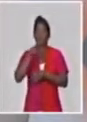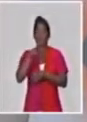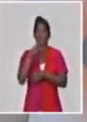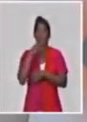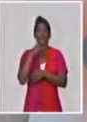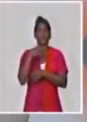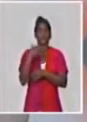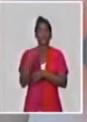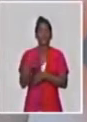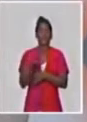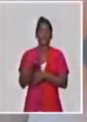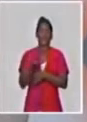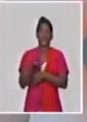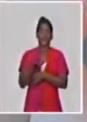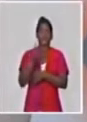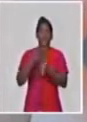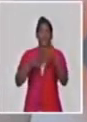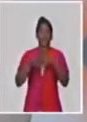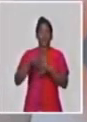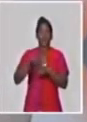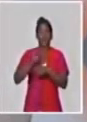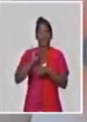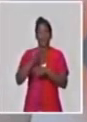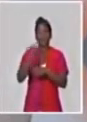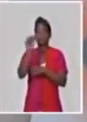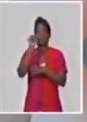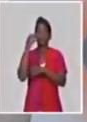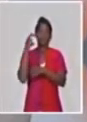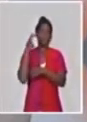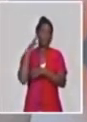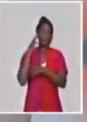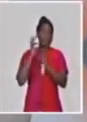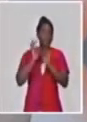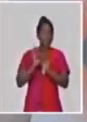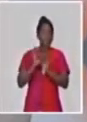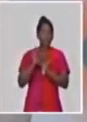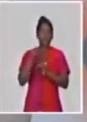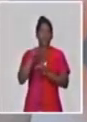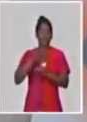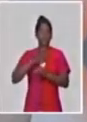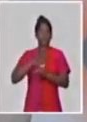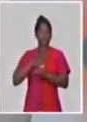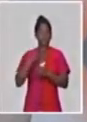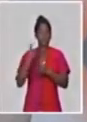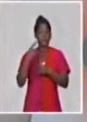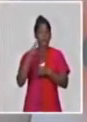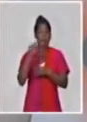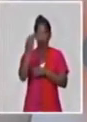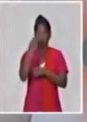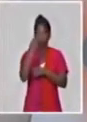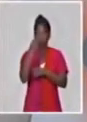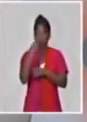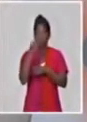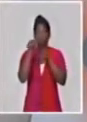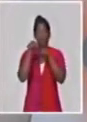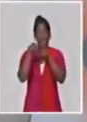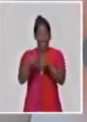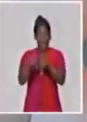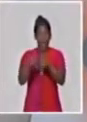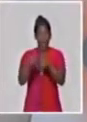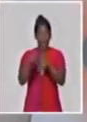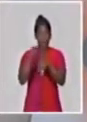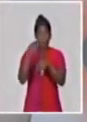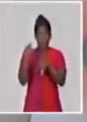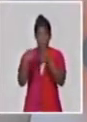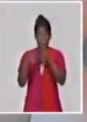mesa, cortelerías, tragos, solamente cuando haya consumo de alimentos. Sin consumo de alimentos los bares no van a funcionar. La empresa